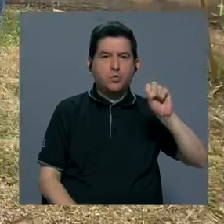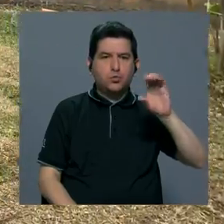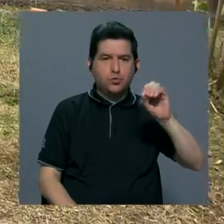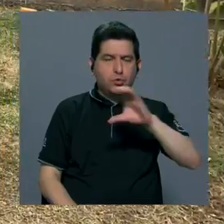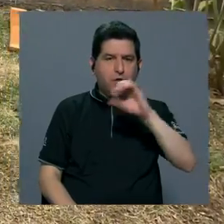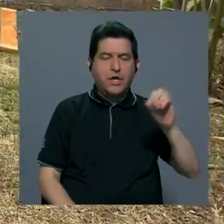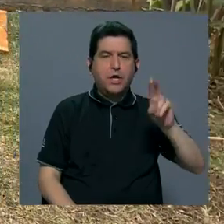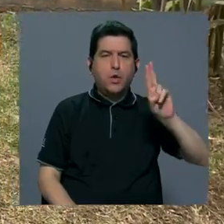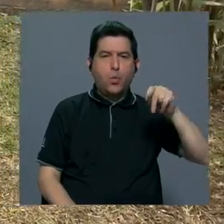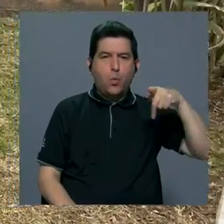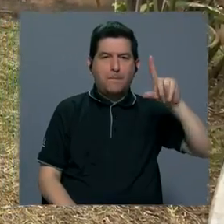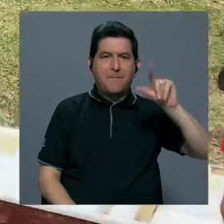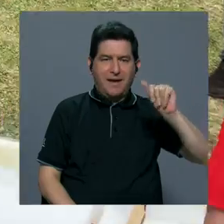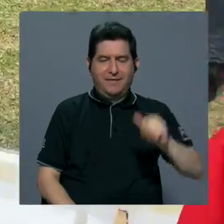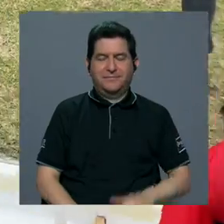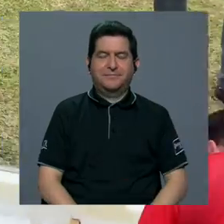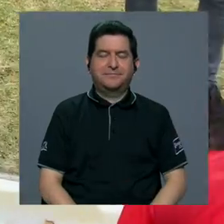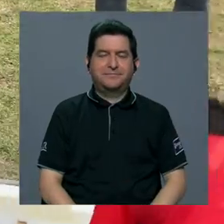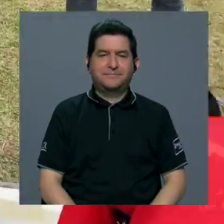y Upala.